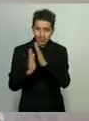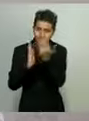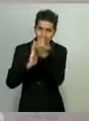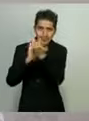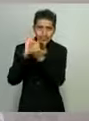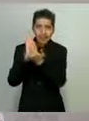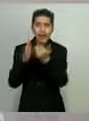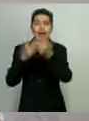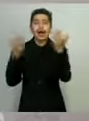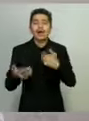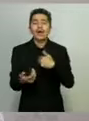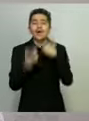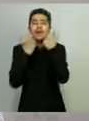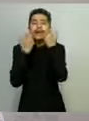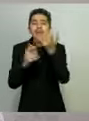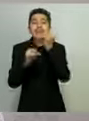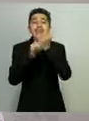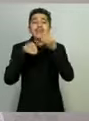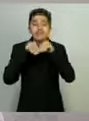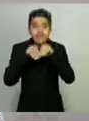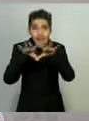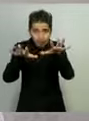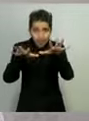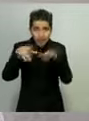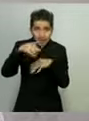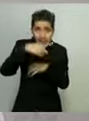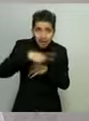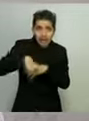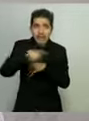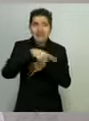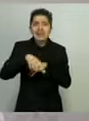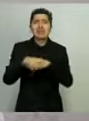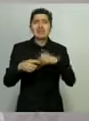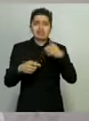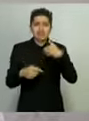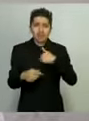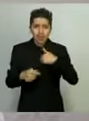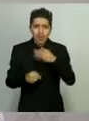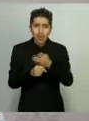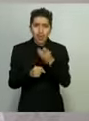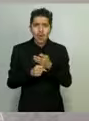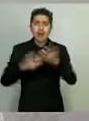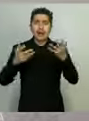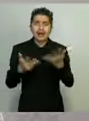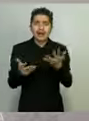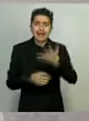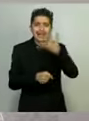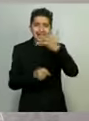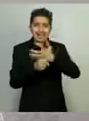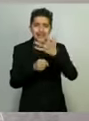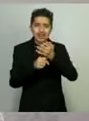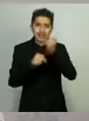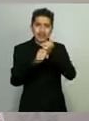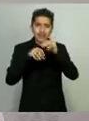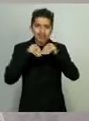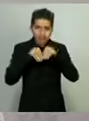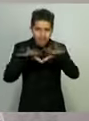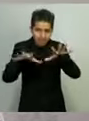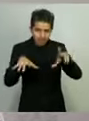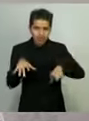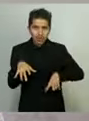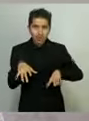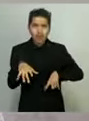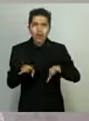quiero informarles, quiero anunciar, que daré mi quinto informe de gobierno